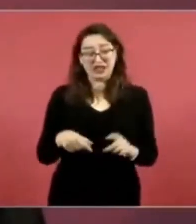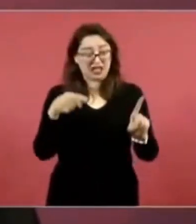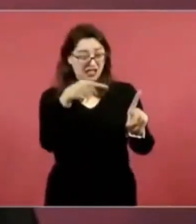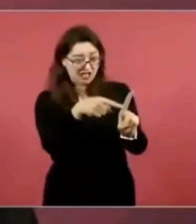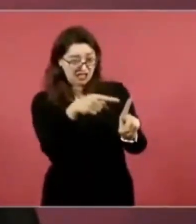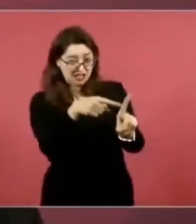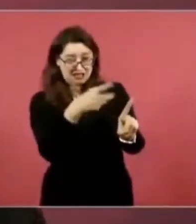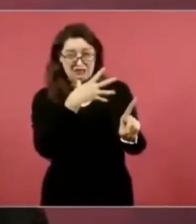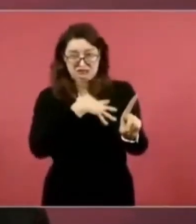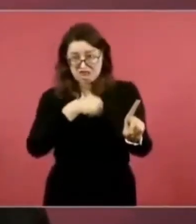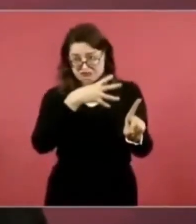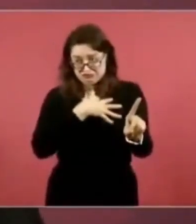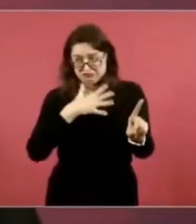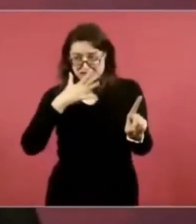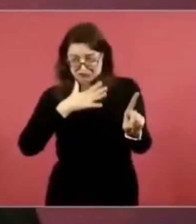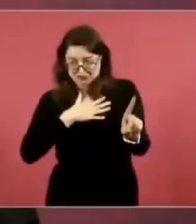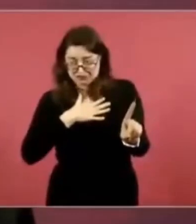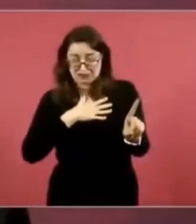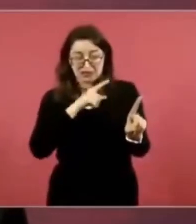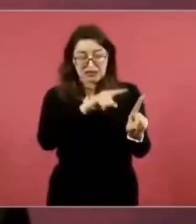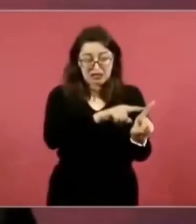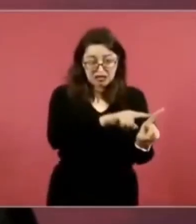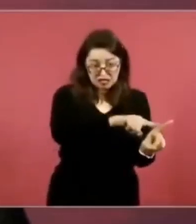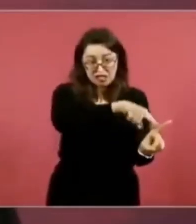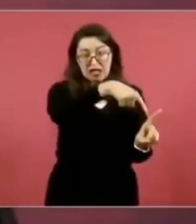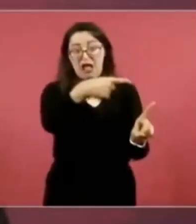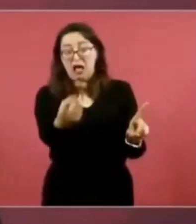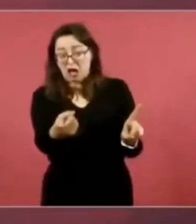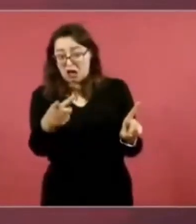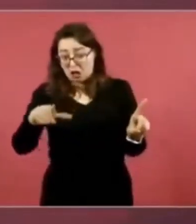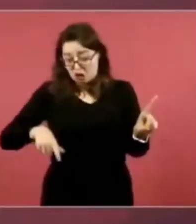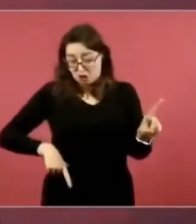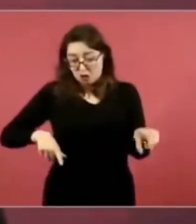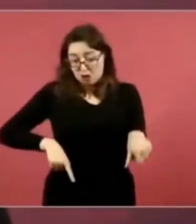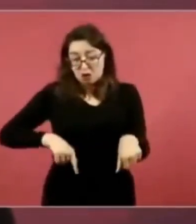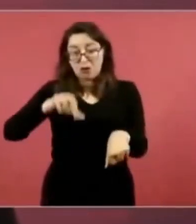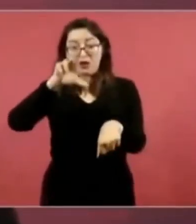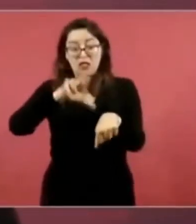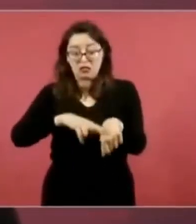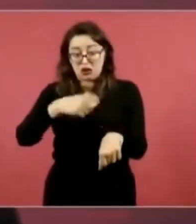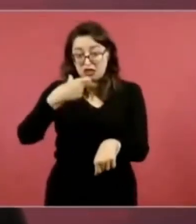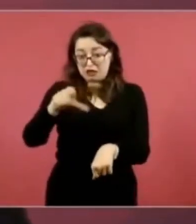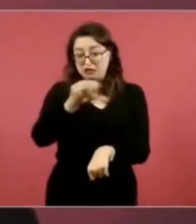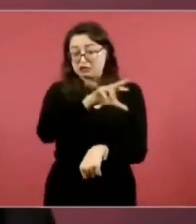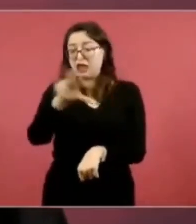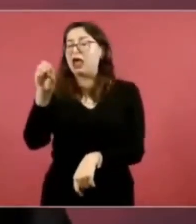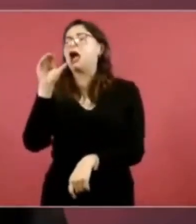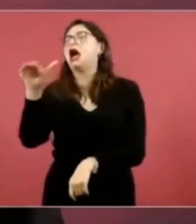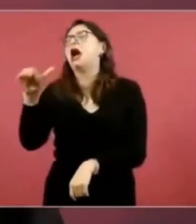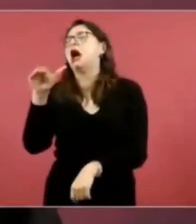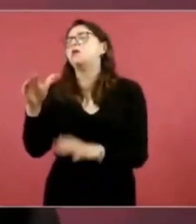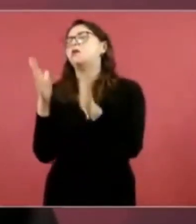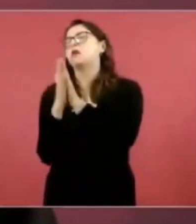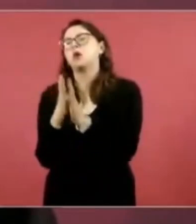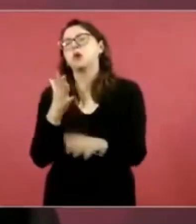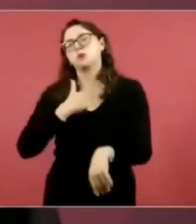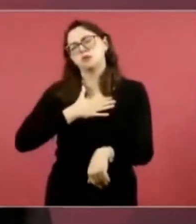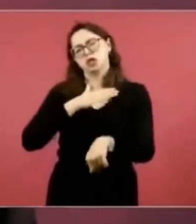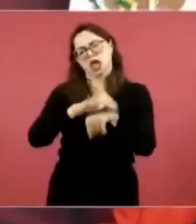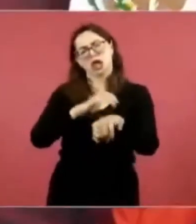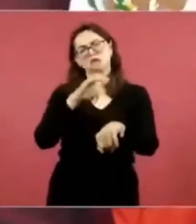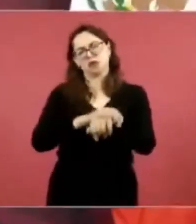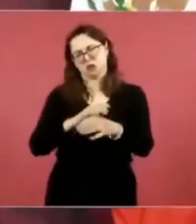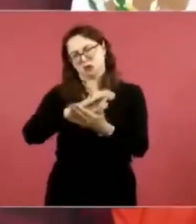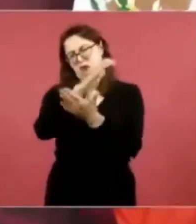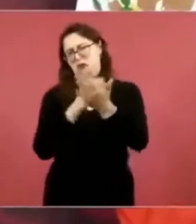a la gobernadora de Quintana Roo que le dieran un contrato a un empresario.